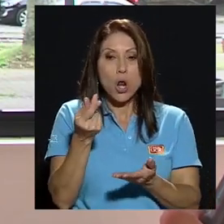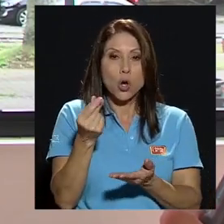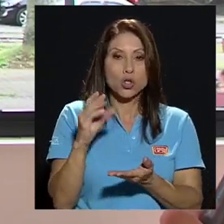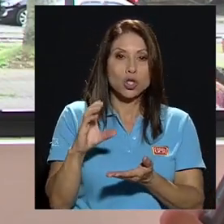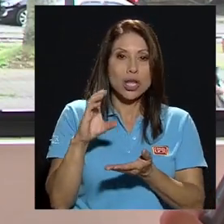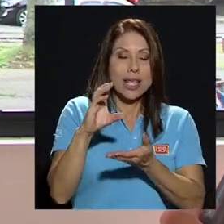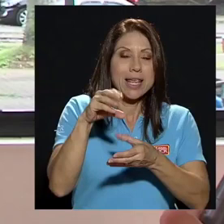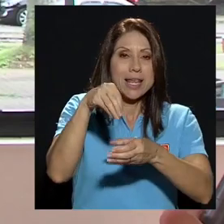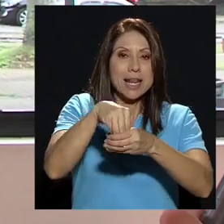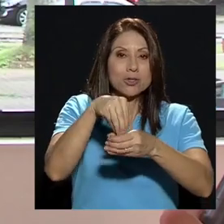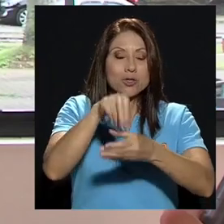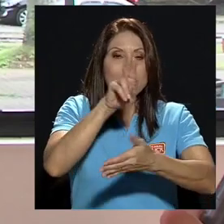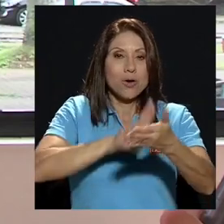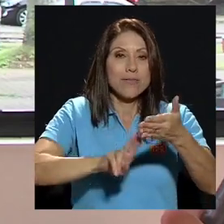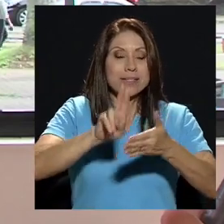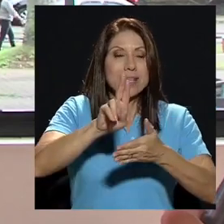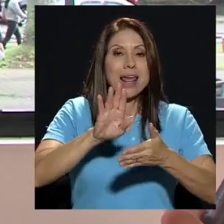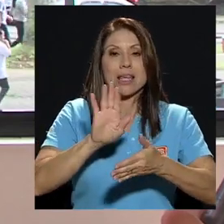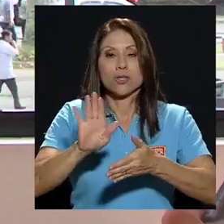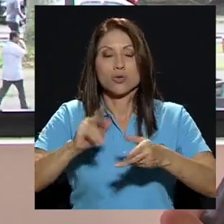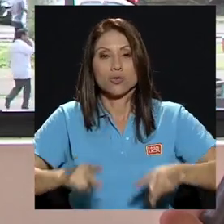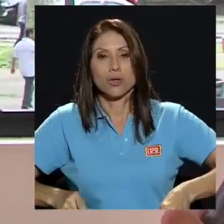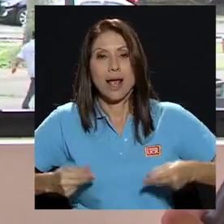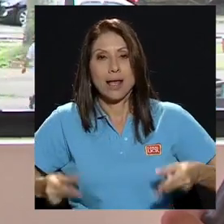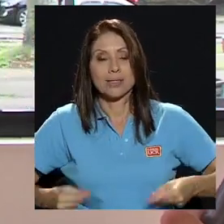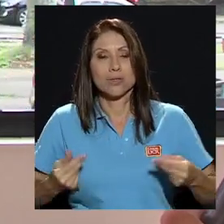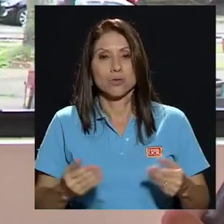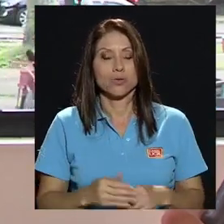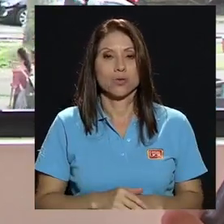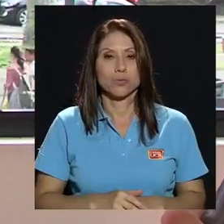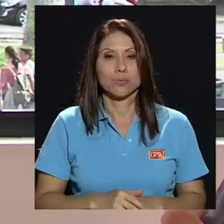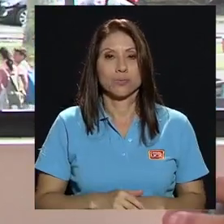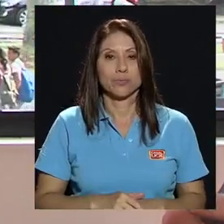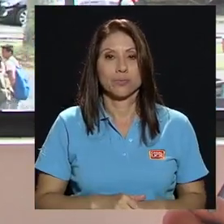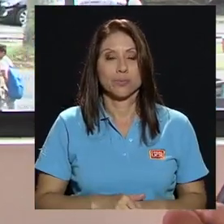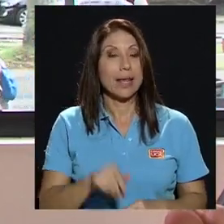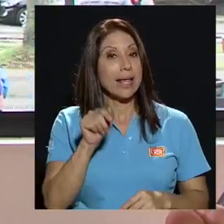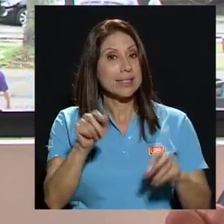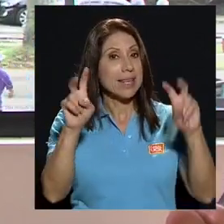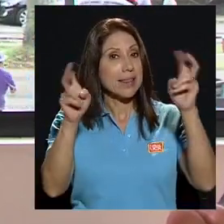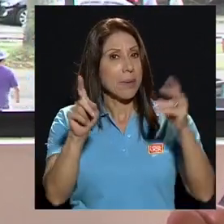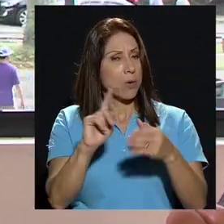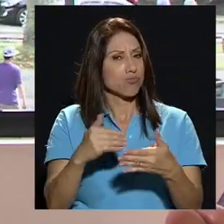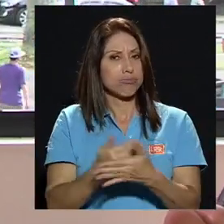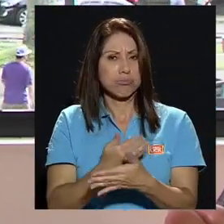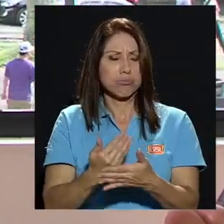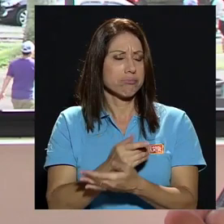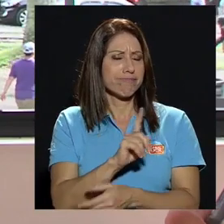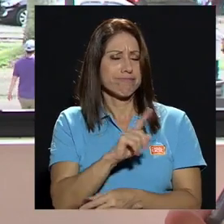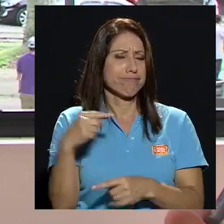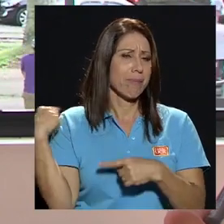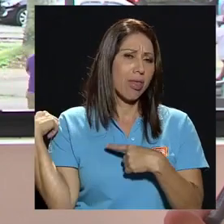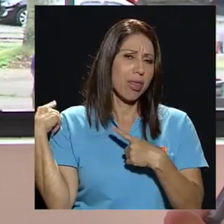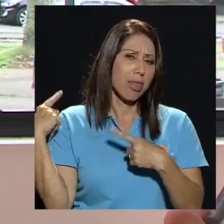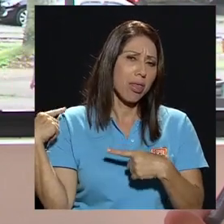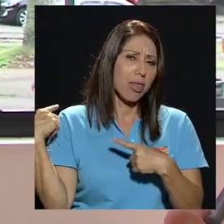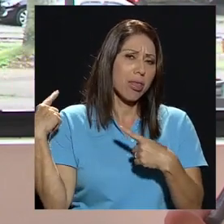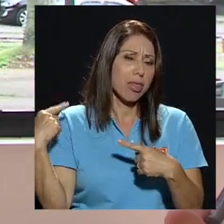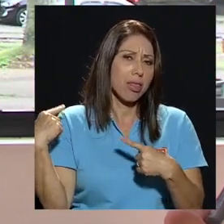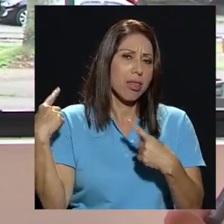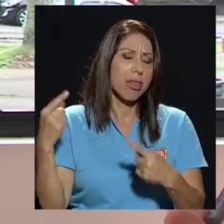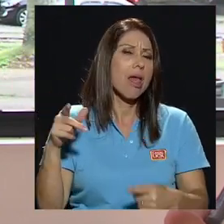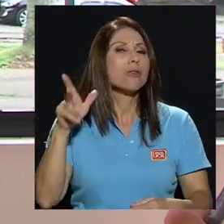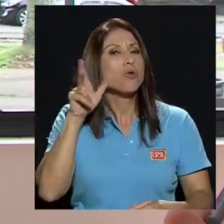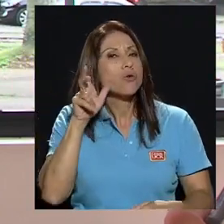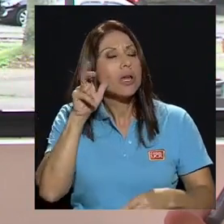sus líneas de gastos. Me parece que este tema no es nuevo, hace rato venimos oyendo de